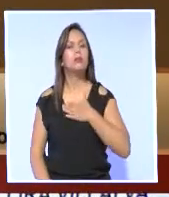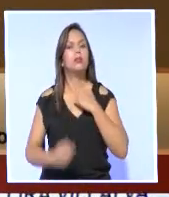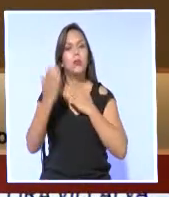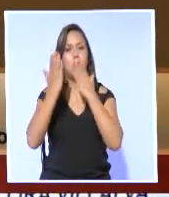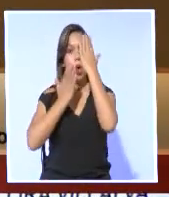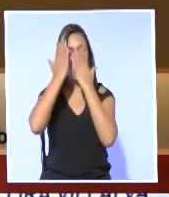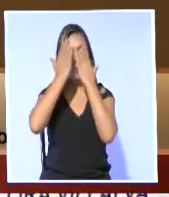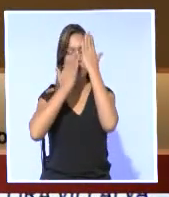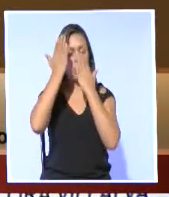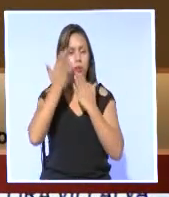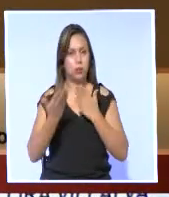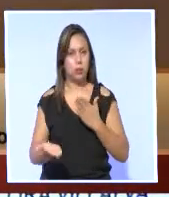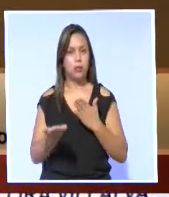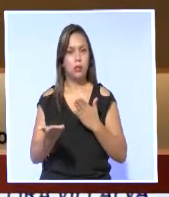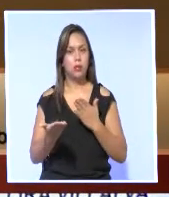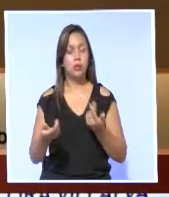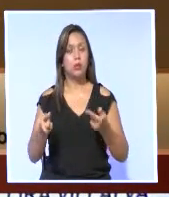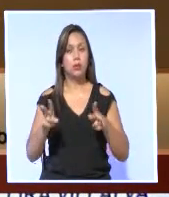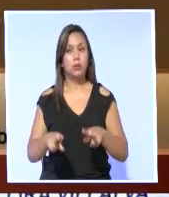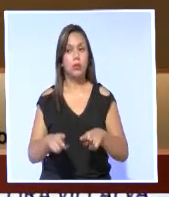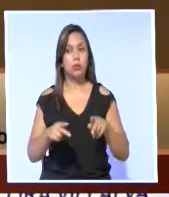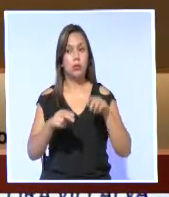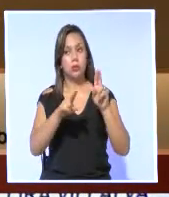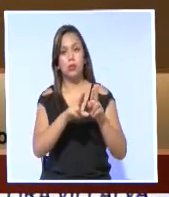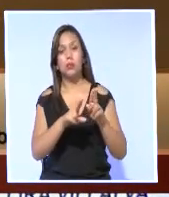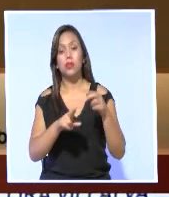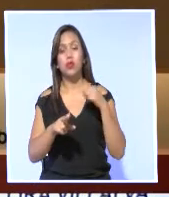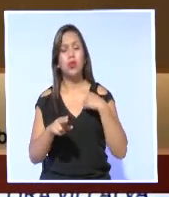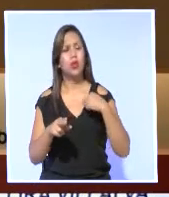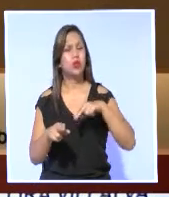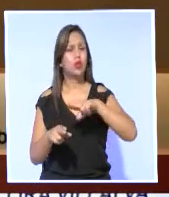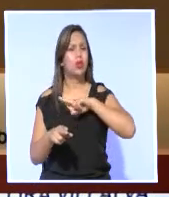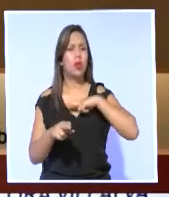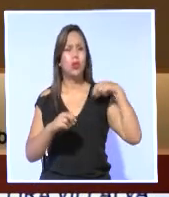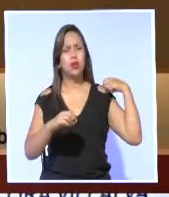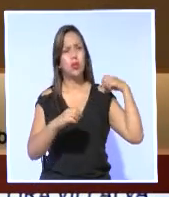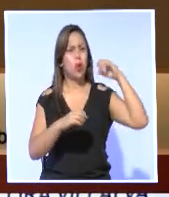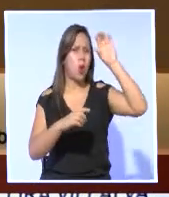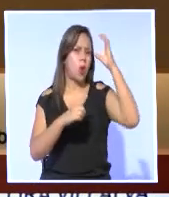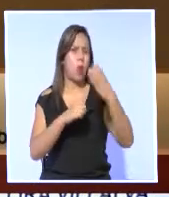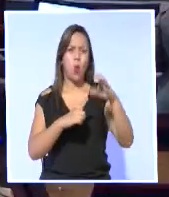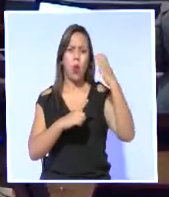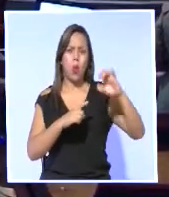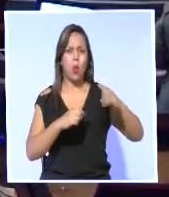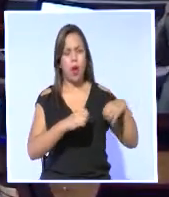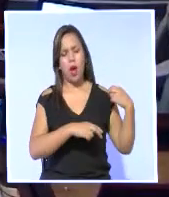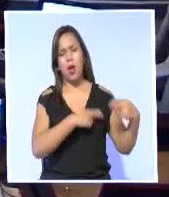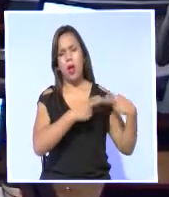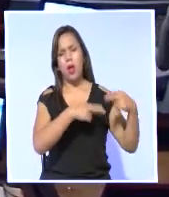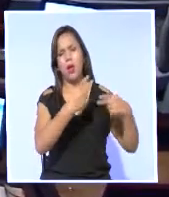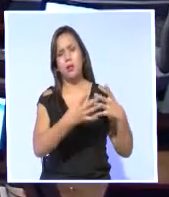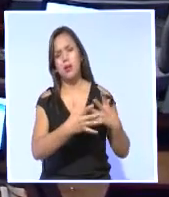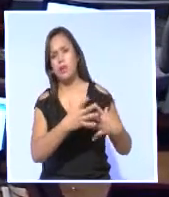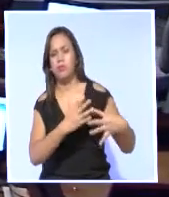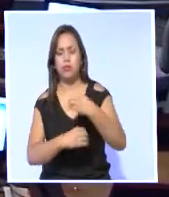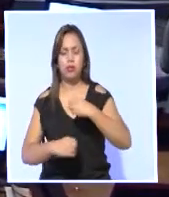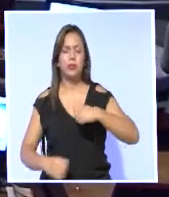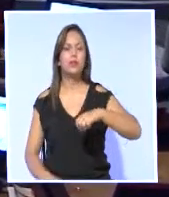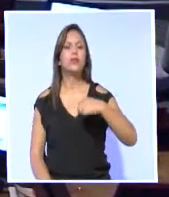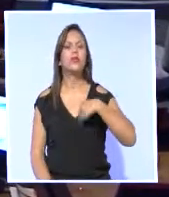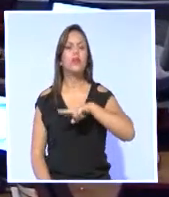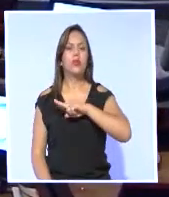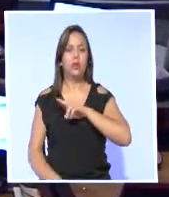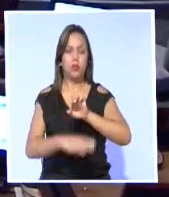Osvaldo Guayasamín, una unidad de 8.000 años de cultura precolombina. Carlos Viteri, también de País,